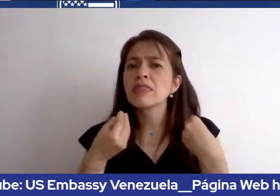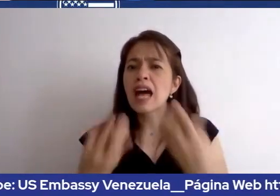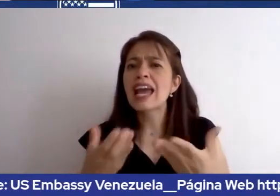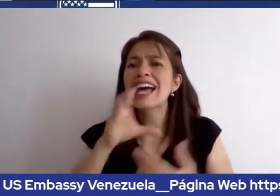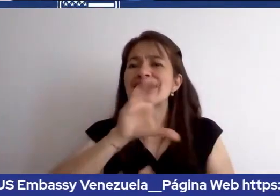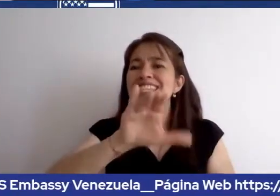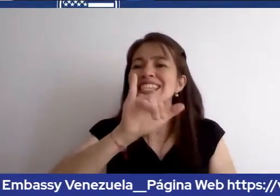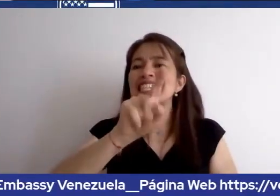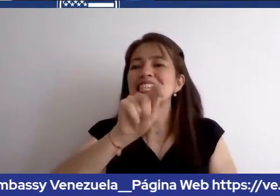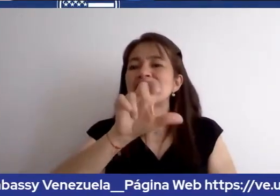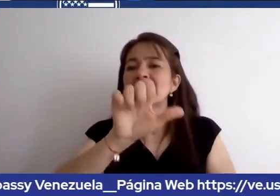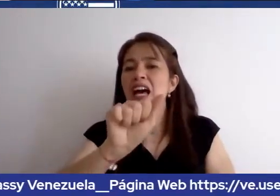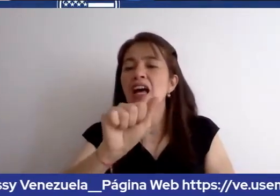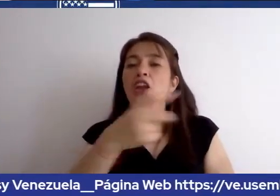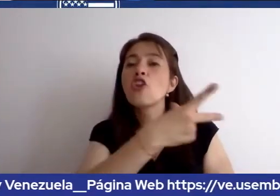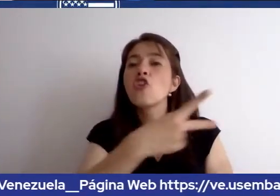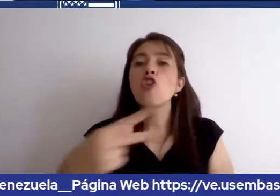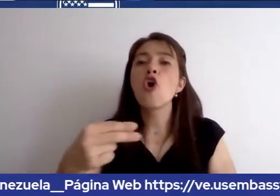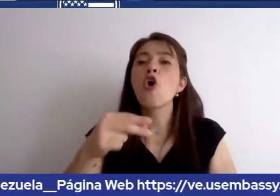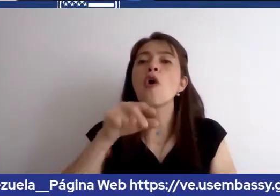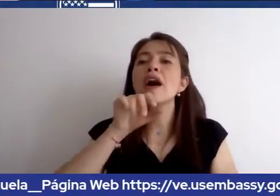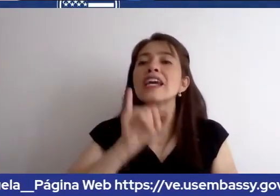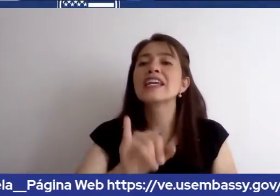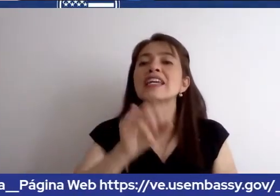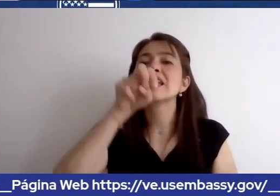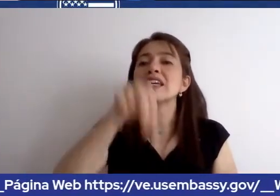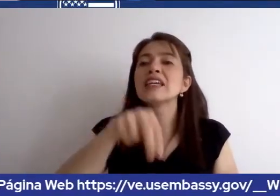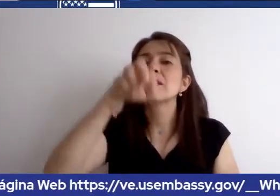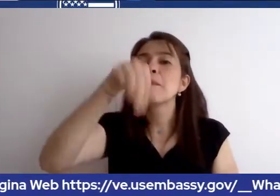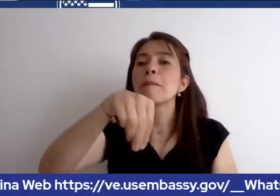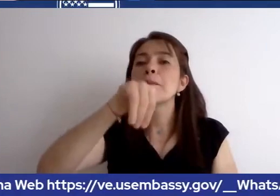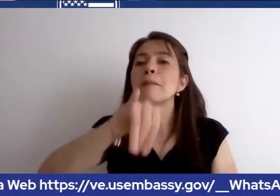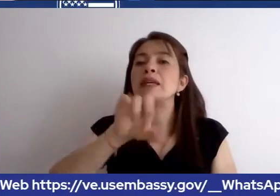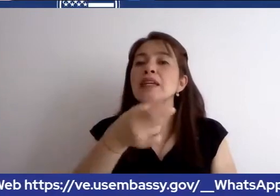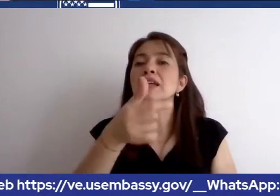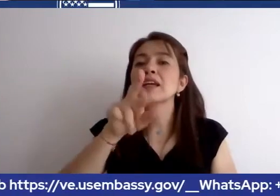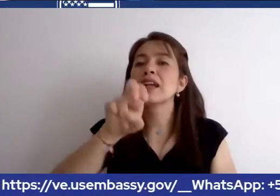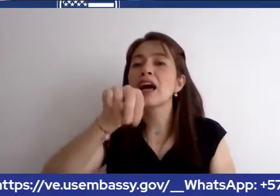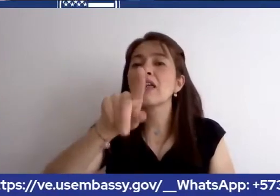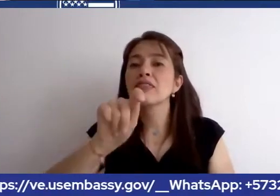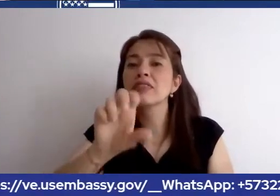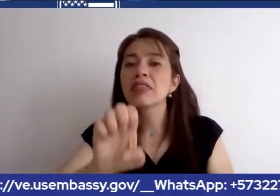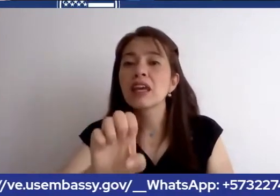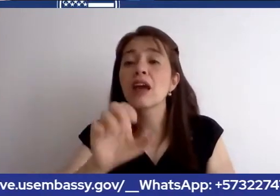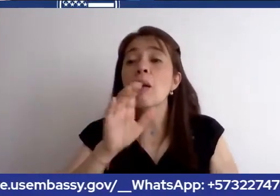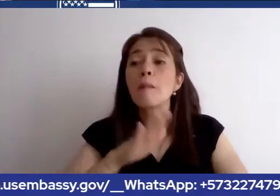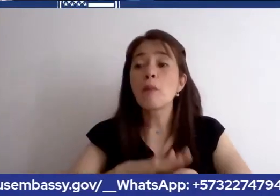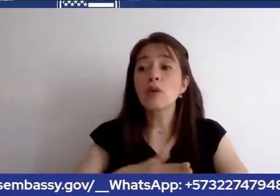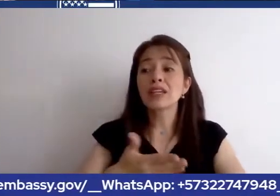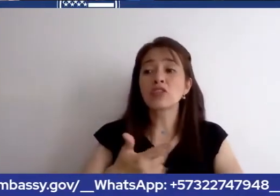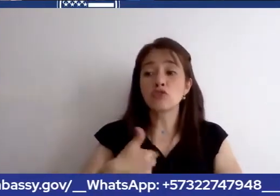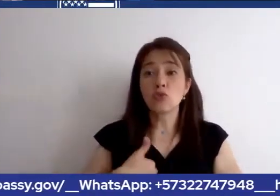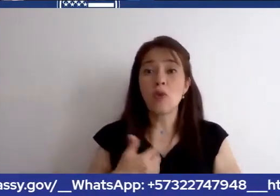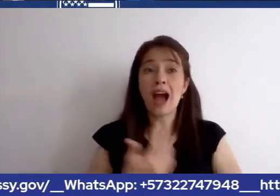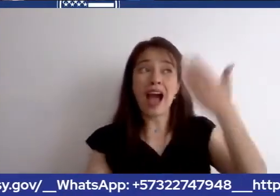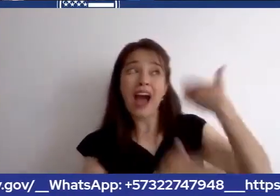inmigrante. Está atenta de reprogramar ya que mi cita quedó para febrero de 2022.